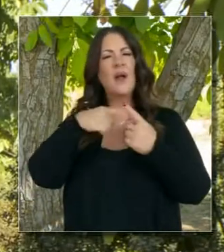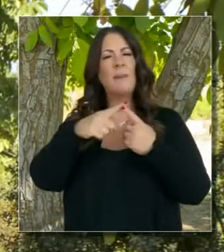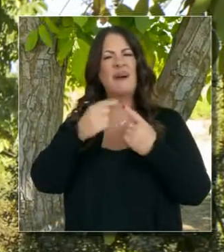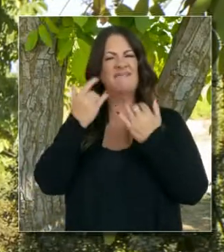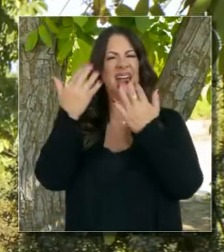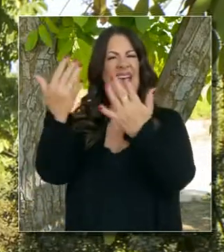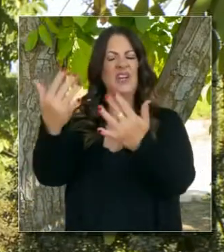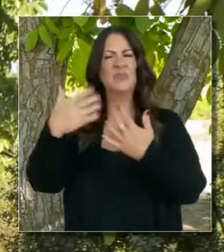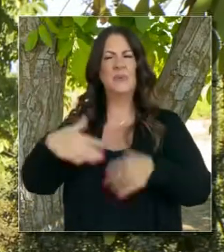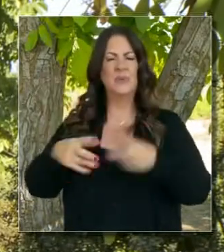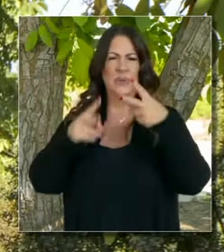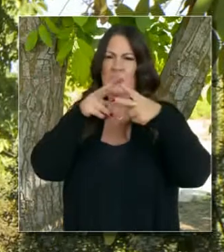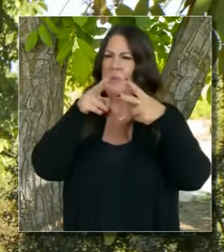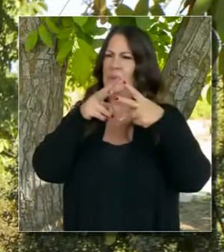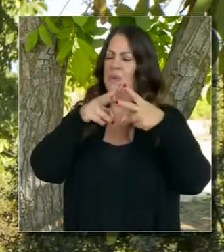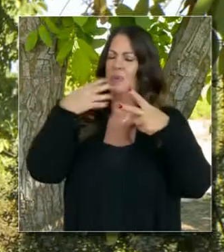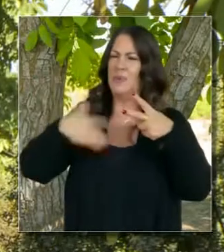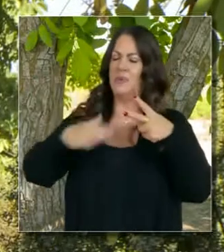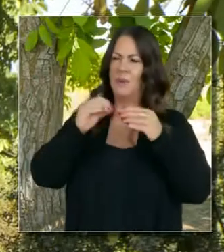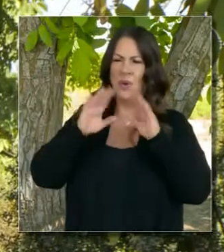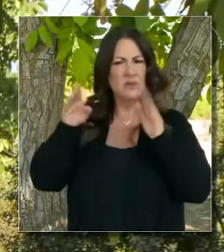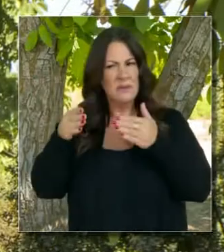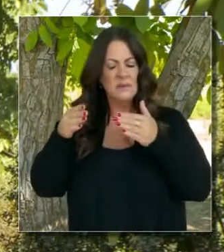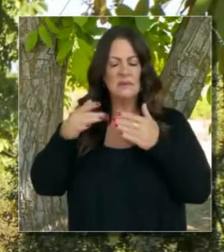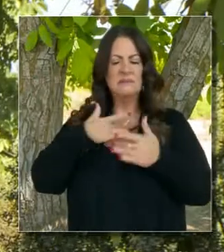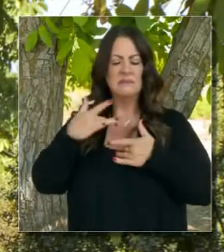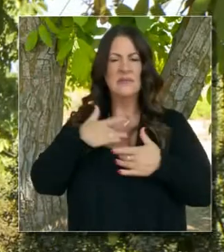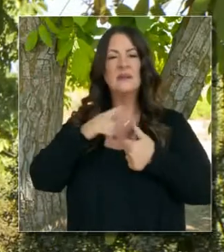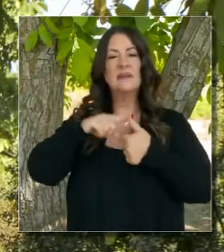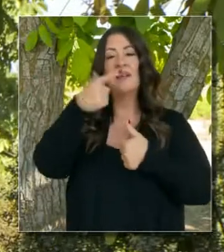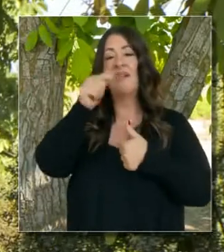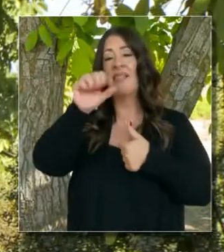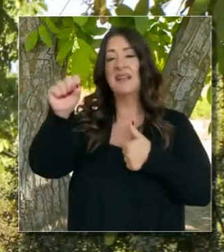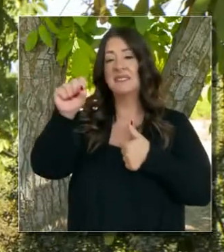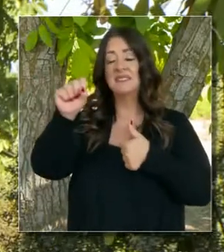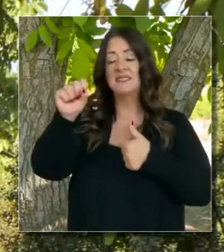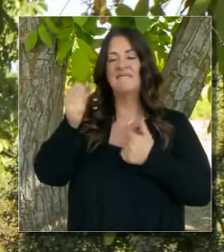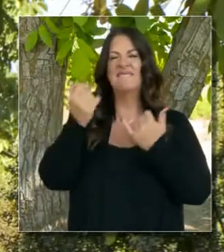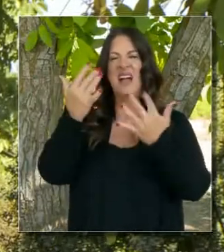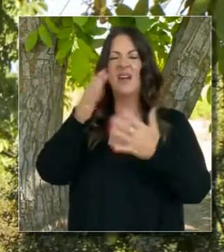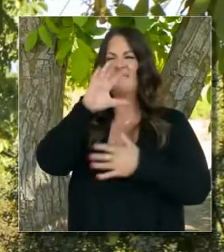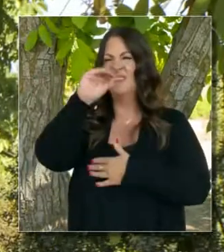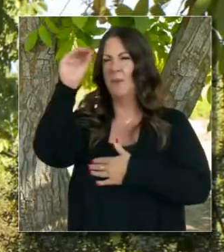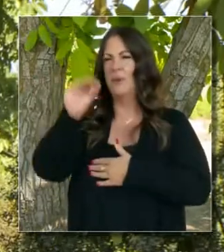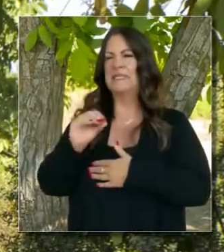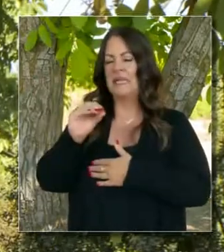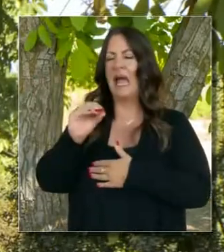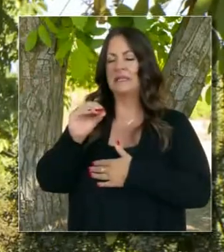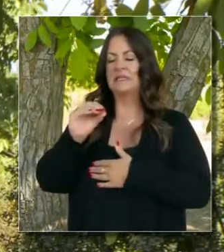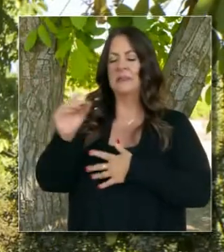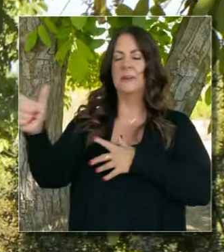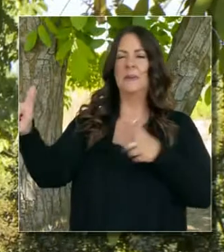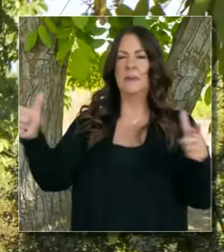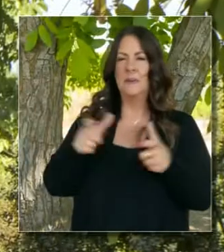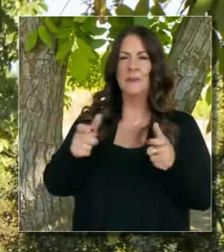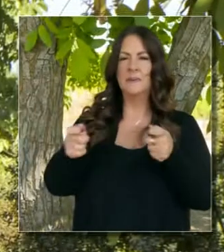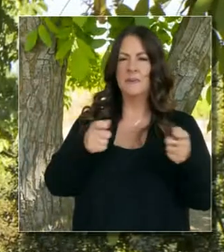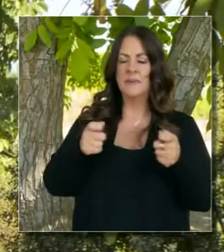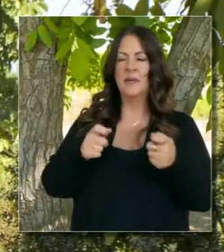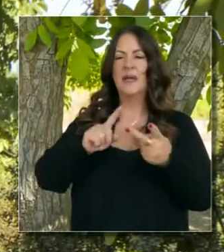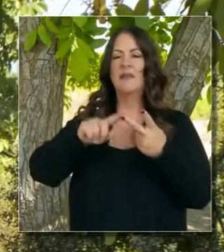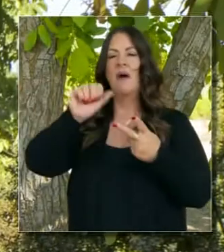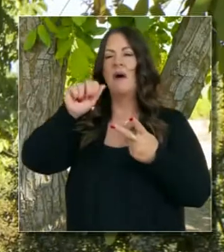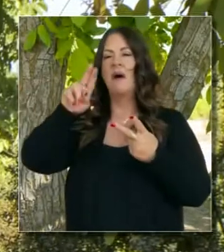dos que han generado mucha atención. El incendio Glass a 58 por ciento de contención hoy y el incomplejo de incendios